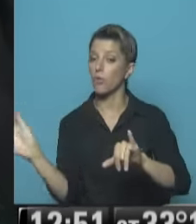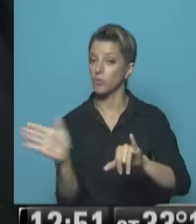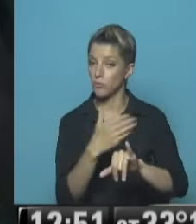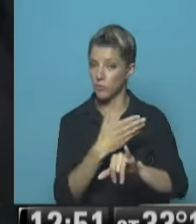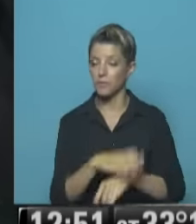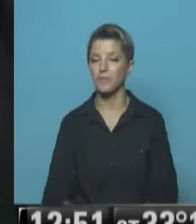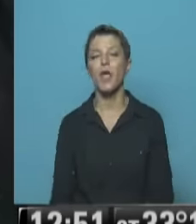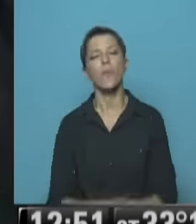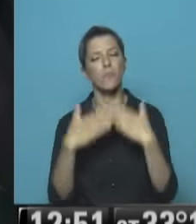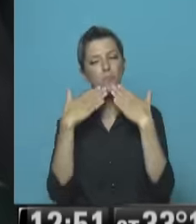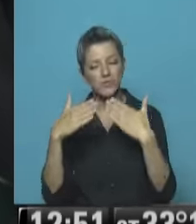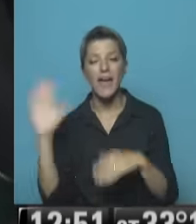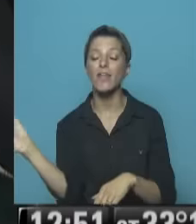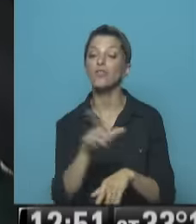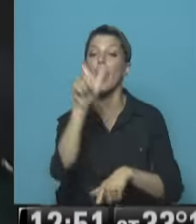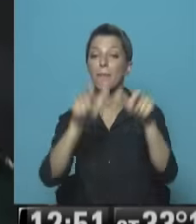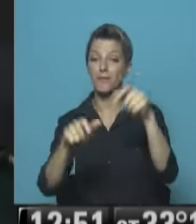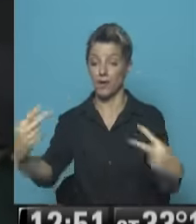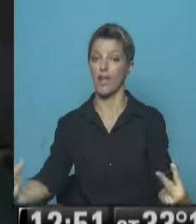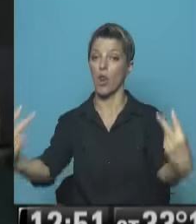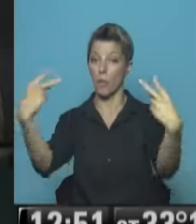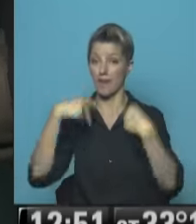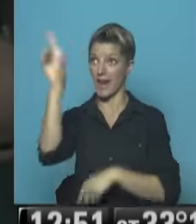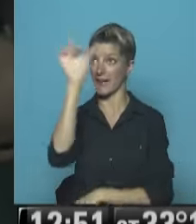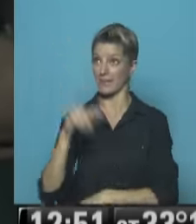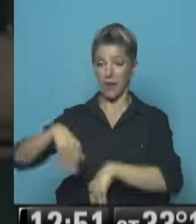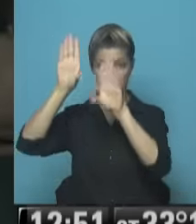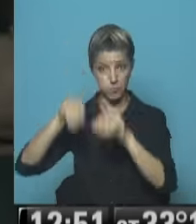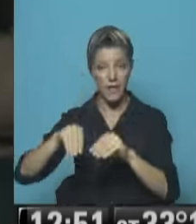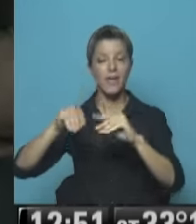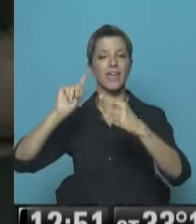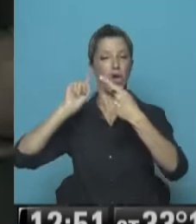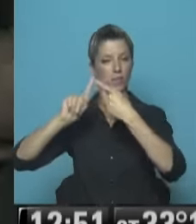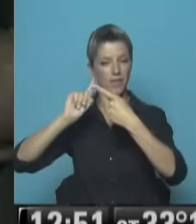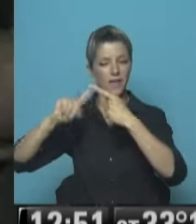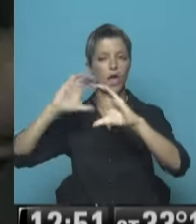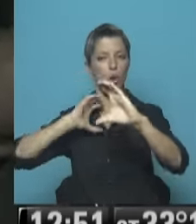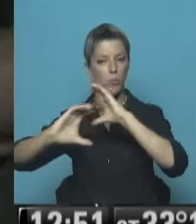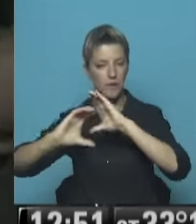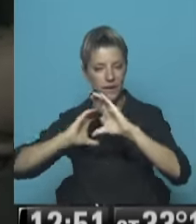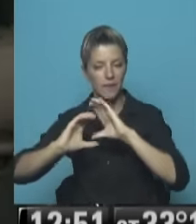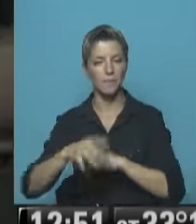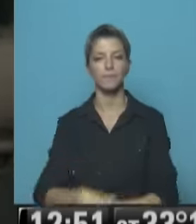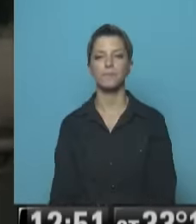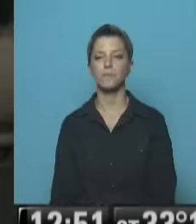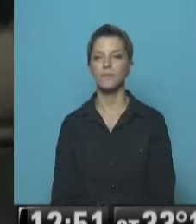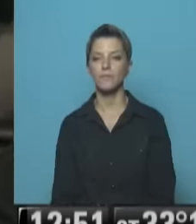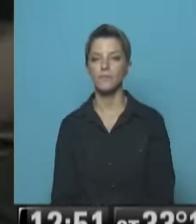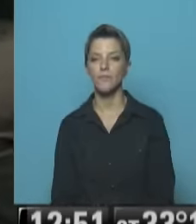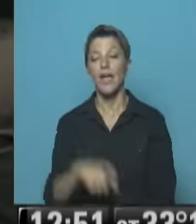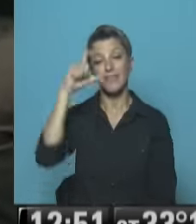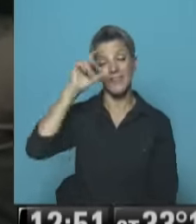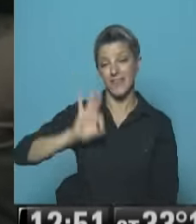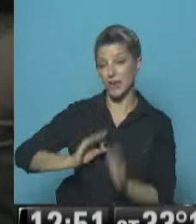Muchísimas gracias A todos los televidentes Que a lo largo Y a lo ancho del país Se comunican con nosotros Nos dejan sus saludos Por supuesto Desde hace 10 años